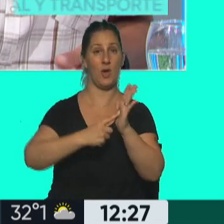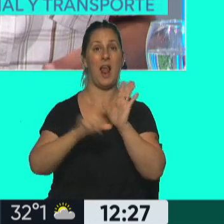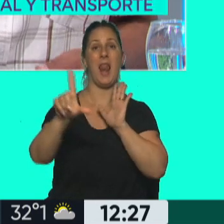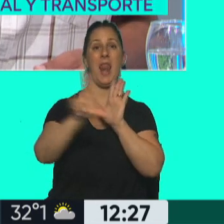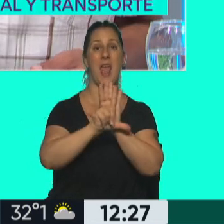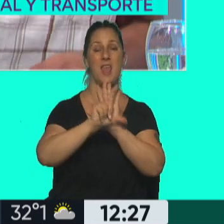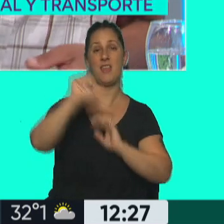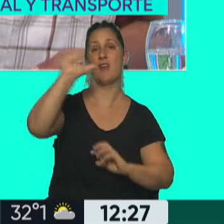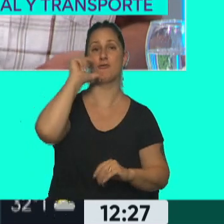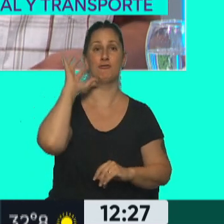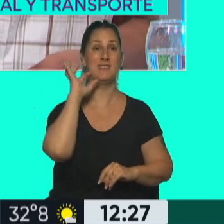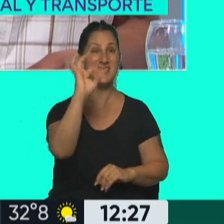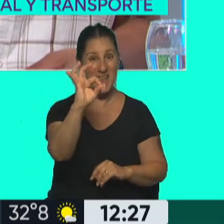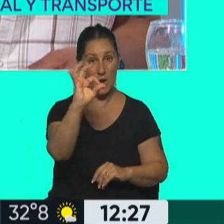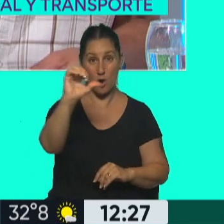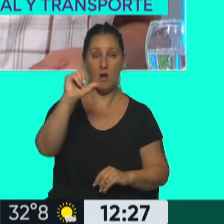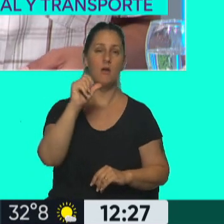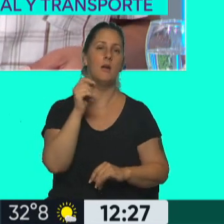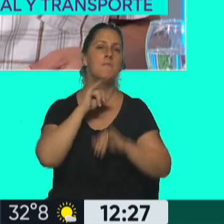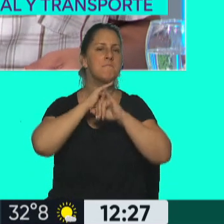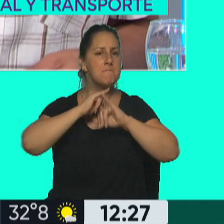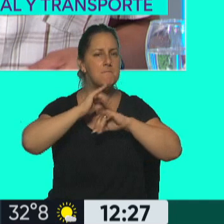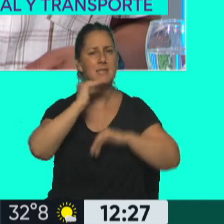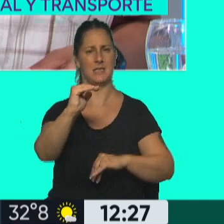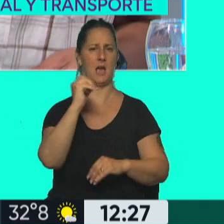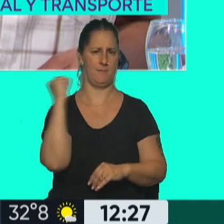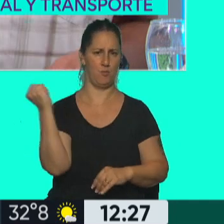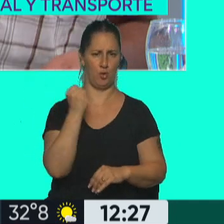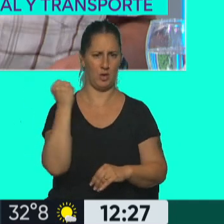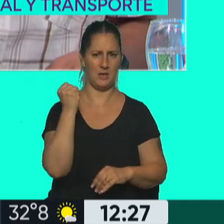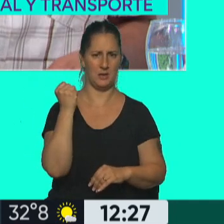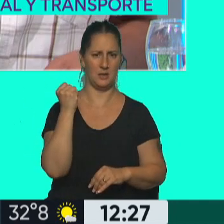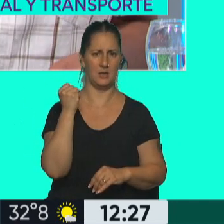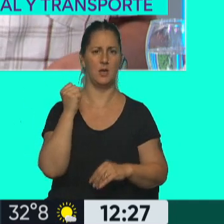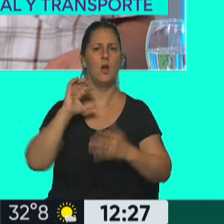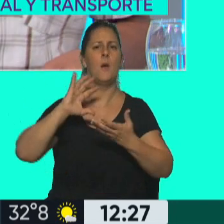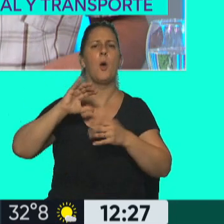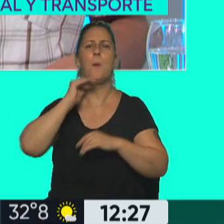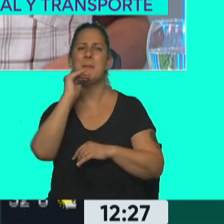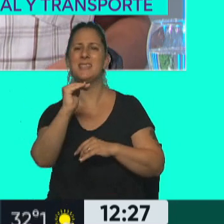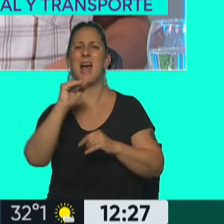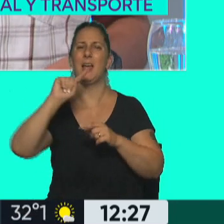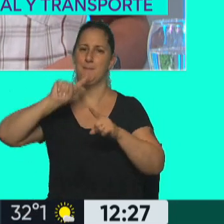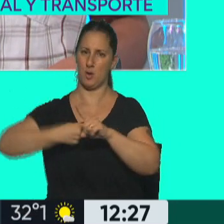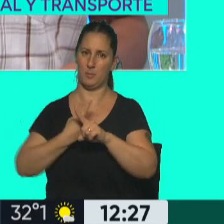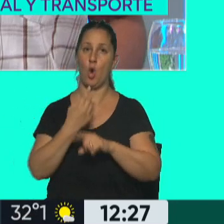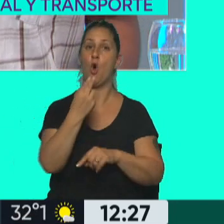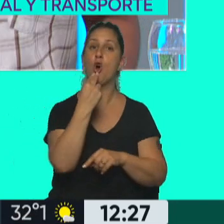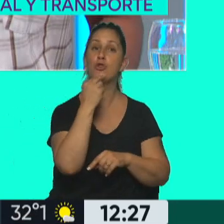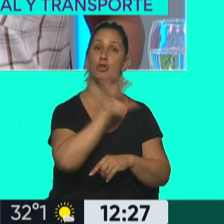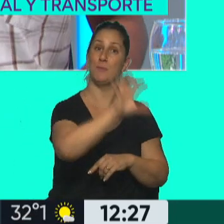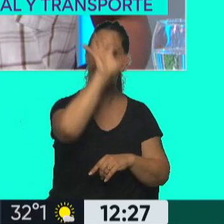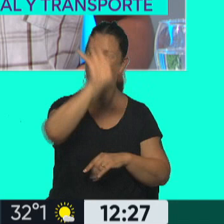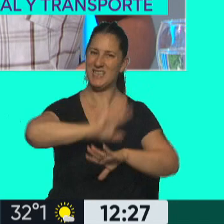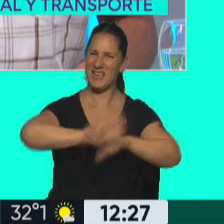ley de alcohol cero, me parece que el mensaje político fue muy bueno. E insisto con esto, el mensaje político, porque 11 provincias de la República Argentina ya